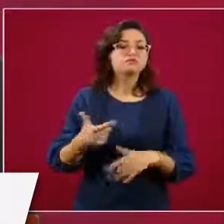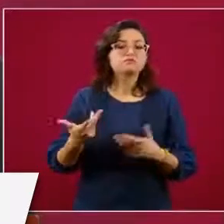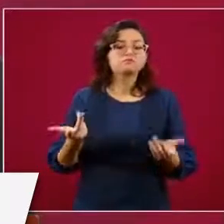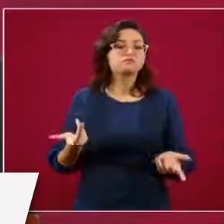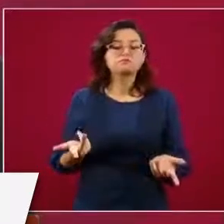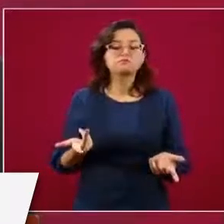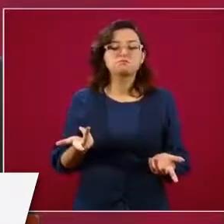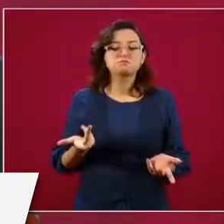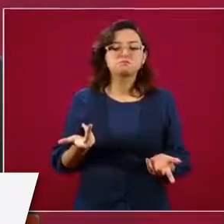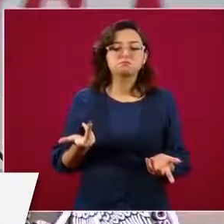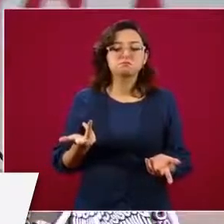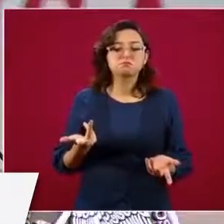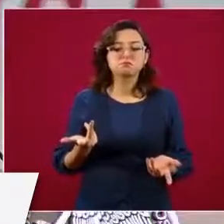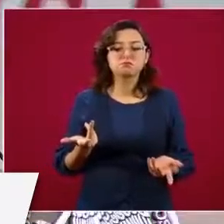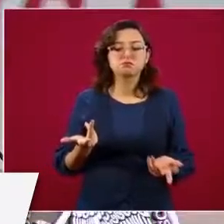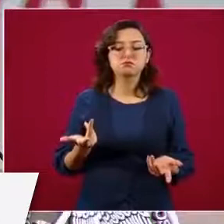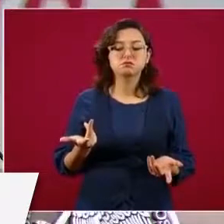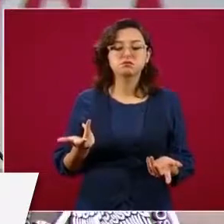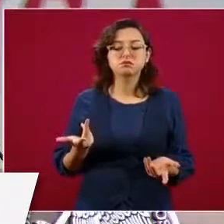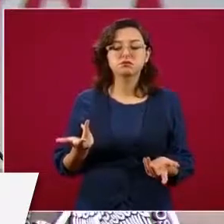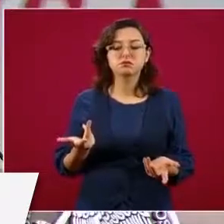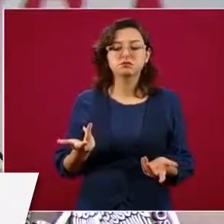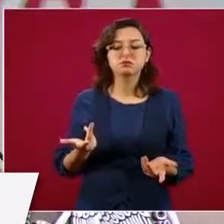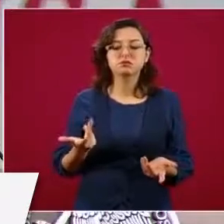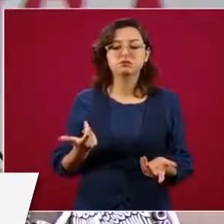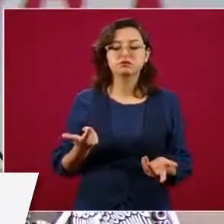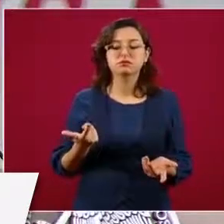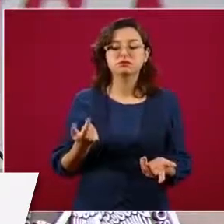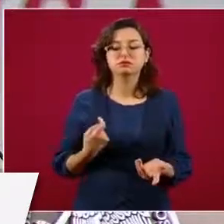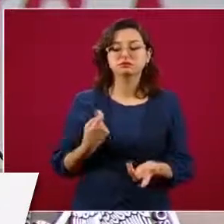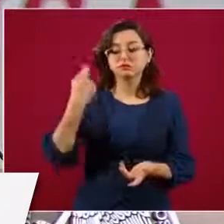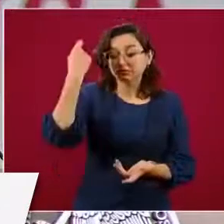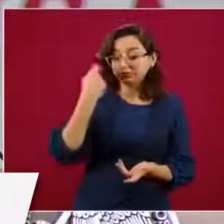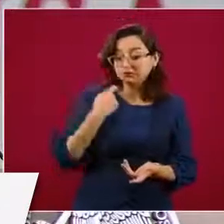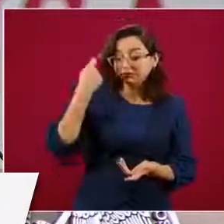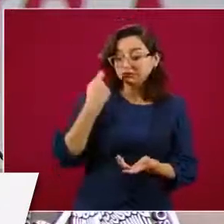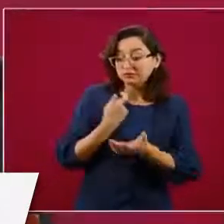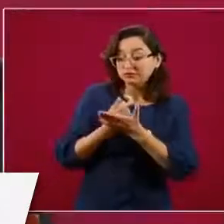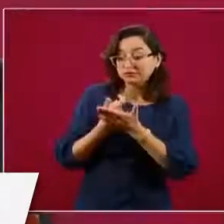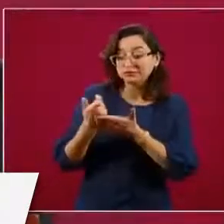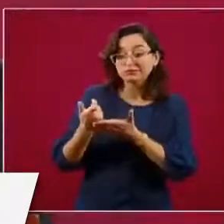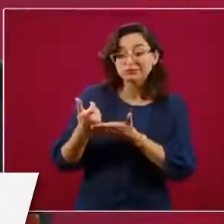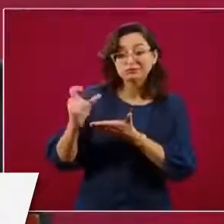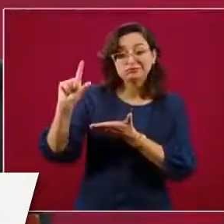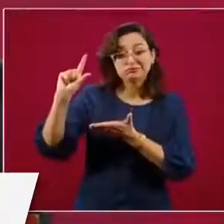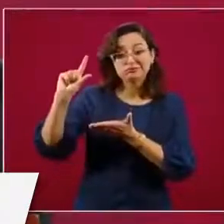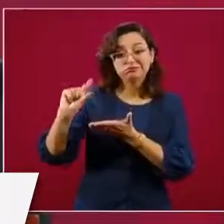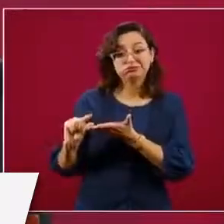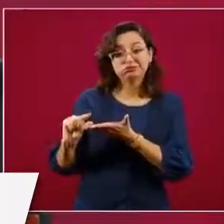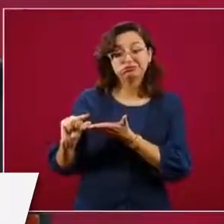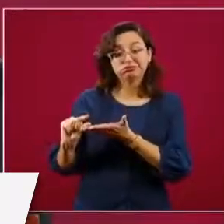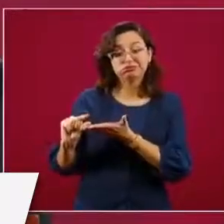recibir menos de salario mínimo,